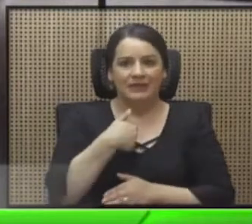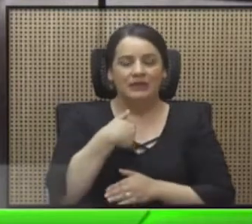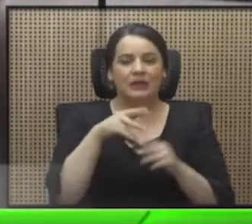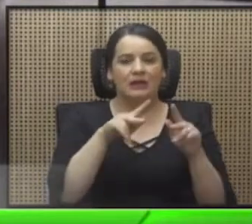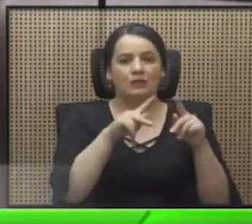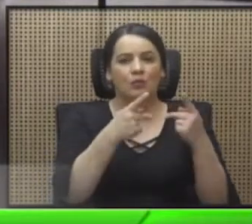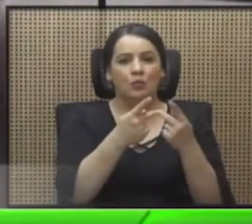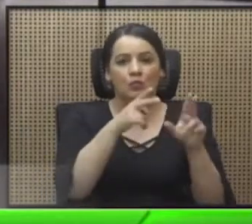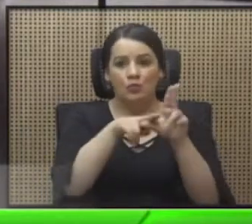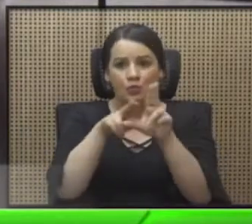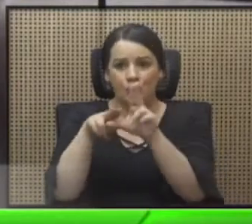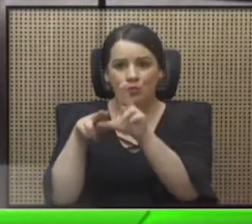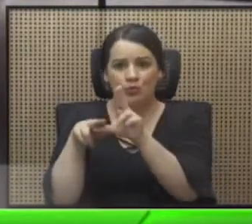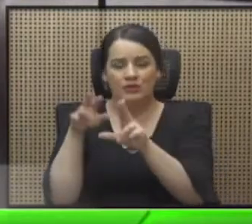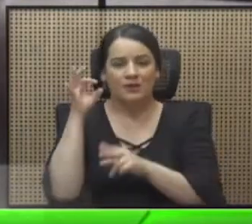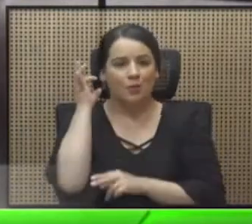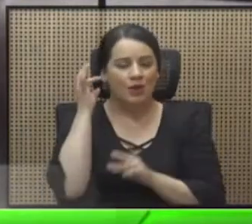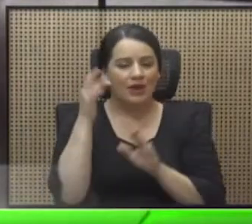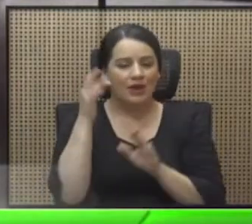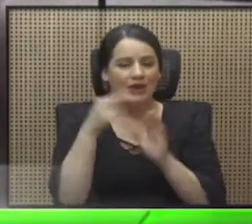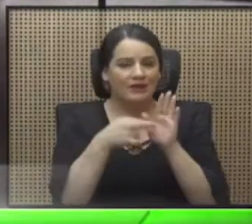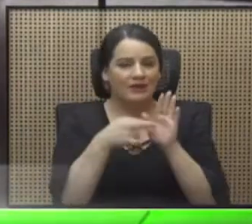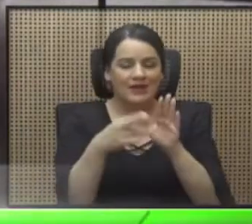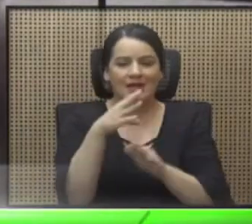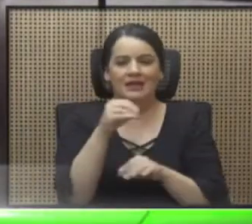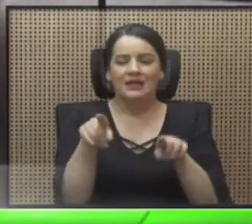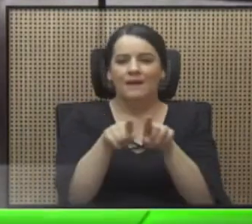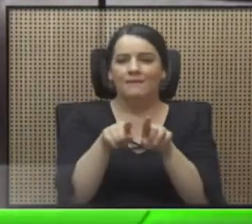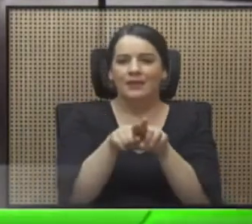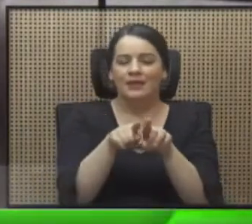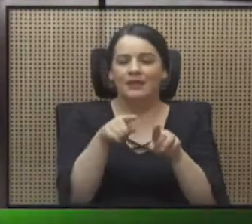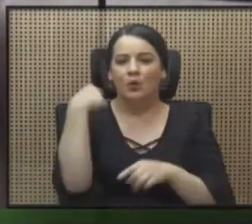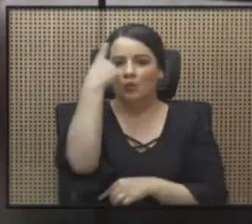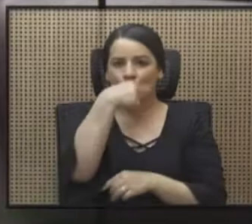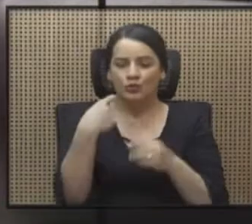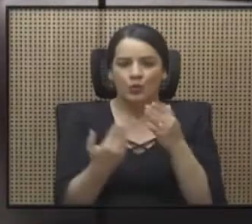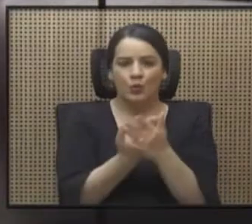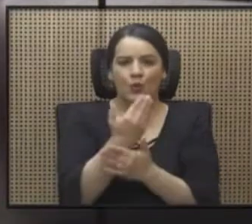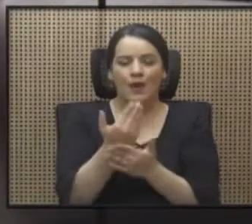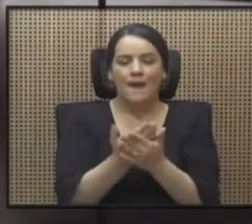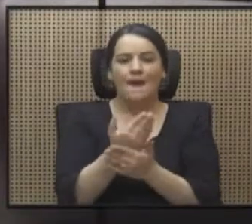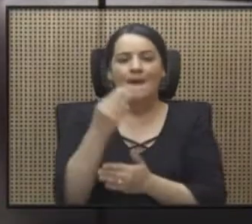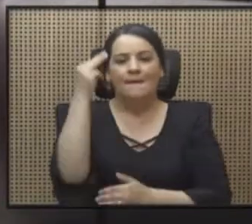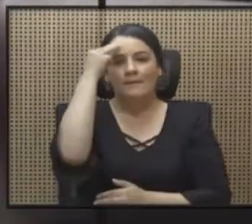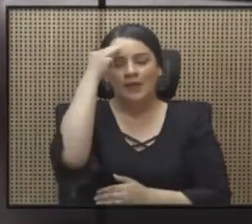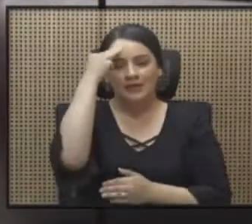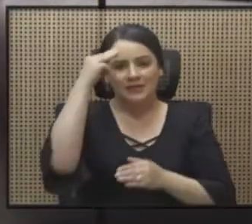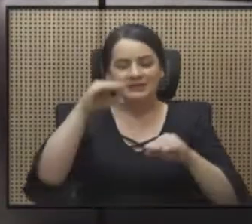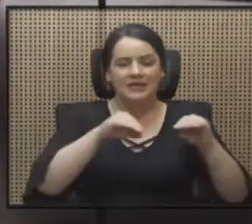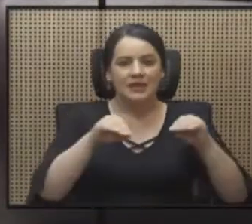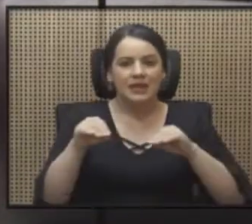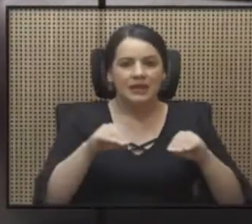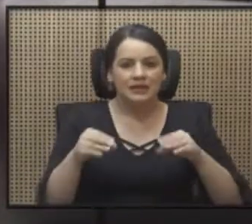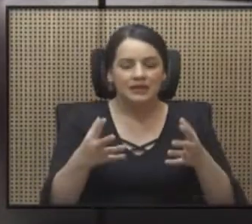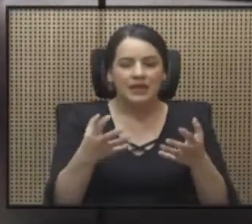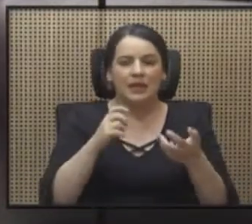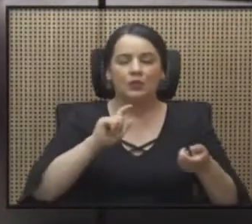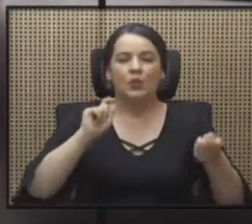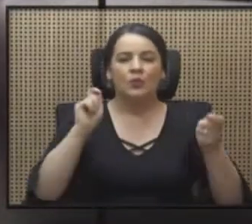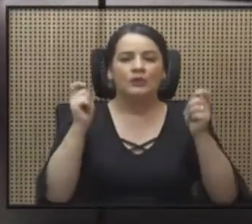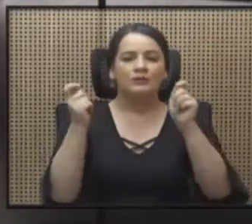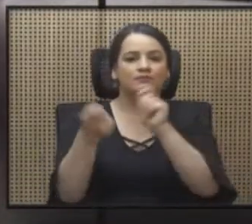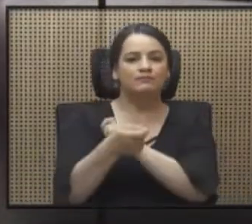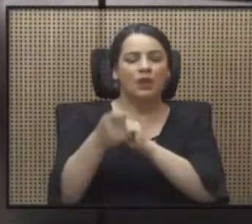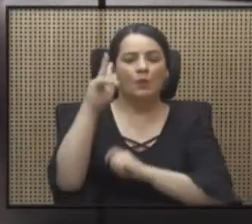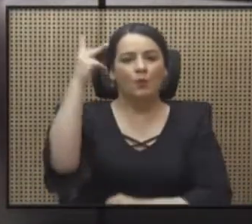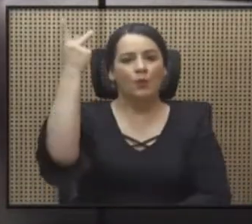una legislatura que trajo mentes inquietas, queriendo hacer transformaciones en la política. En este